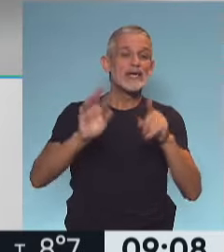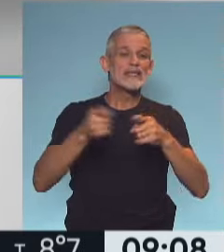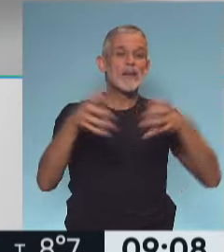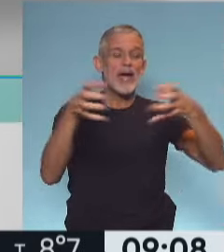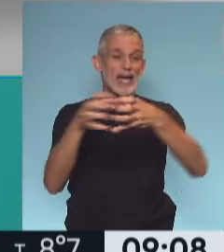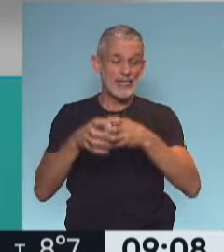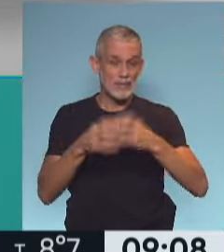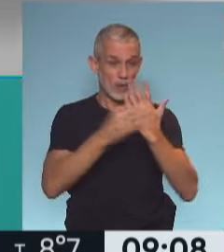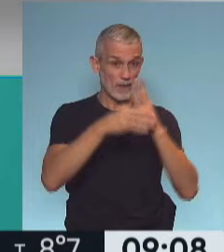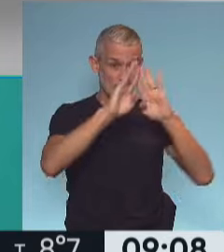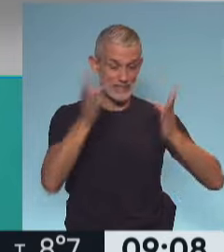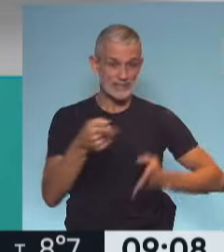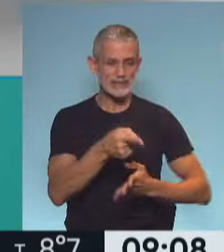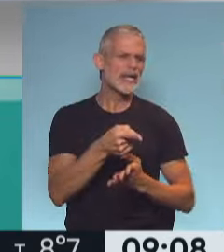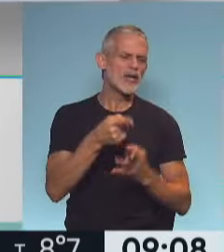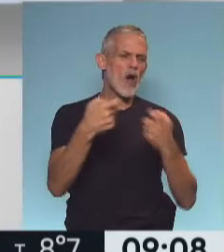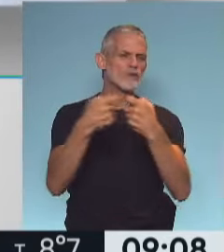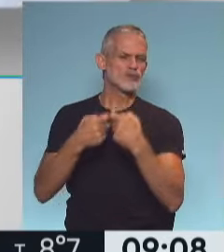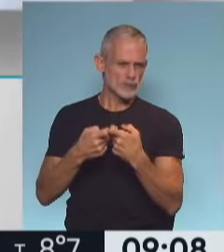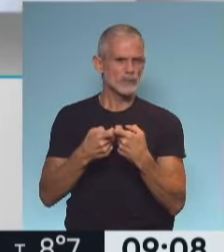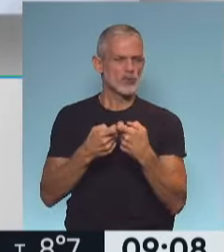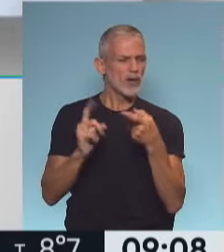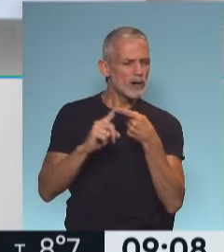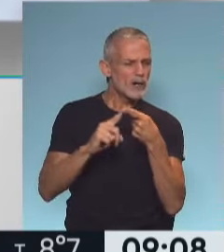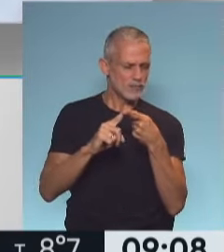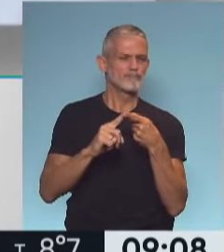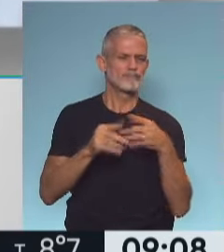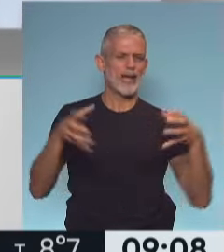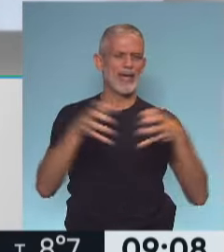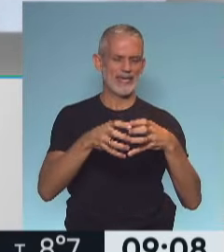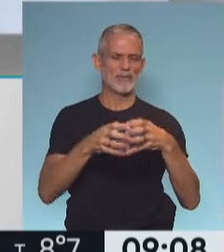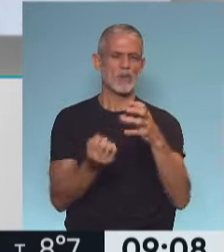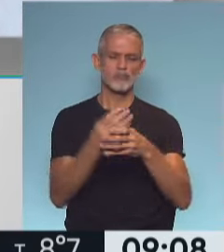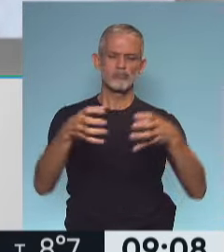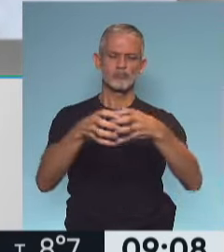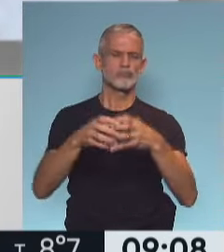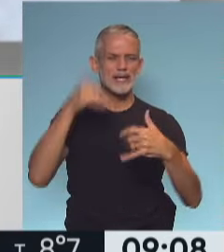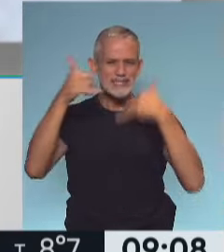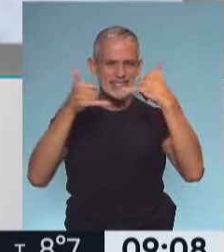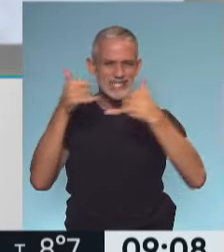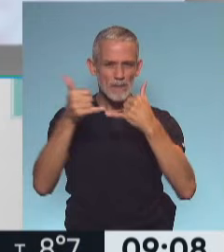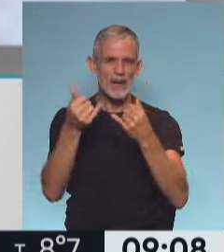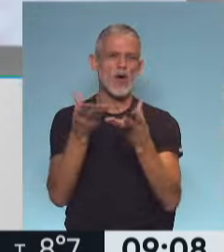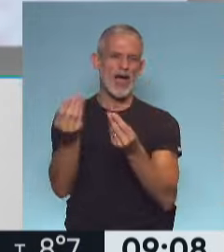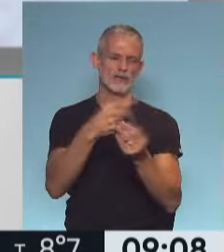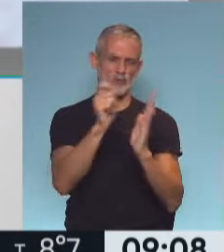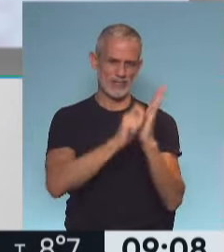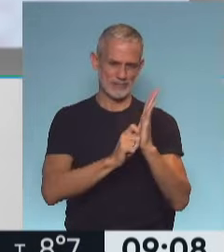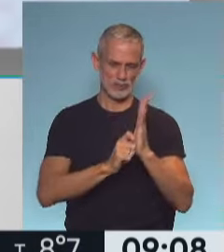salud del ministerio y con las organizaciones, seguramente hagamos equipos que hagan los llamados y ayuden a inscribirlos.